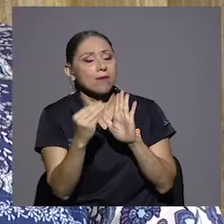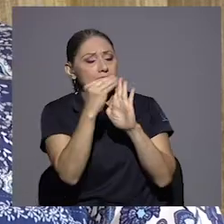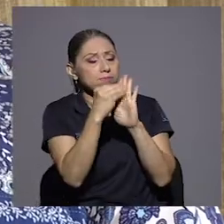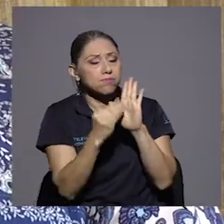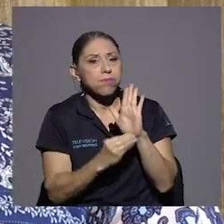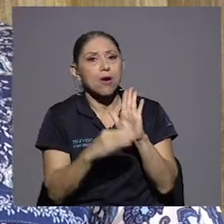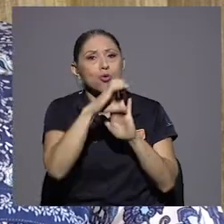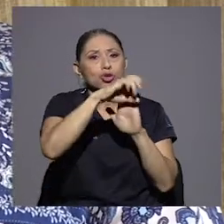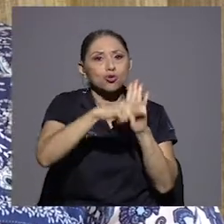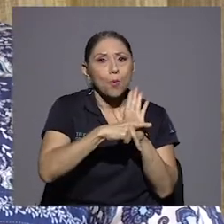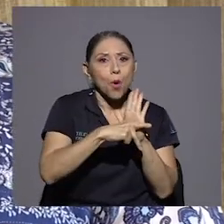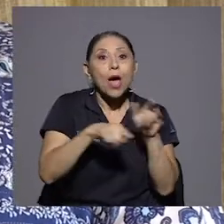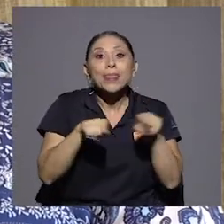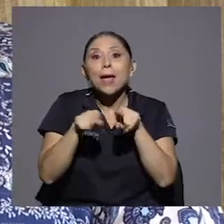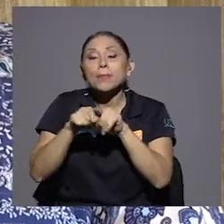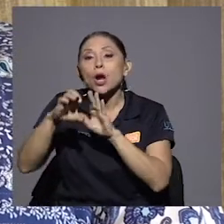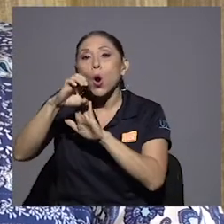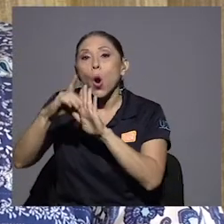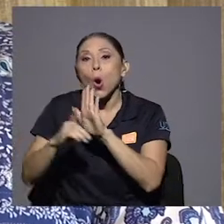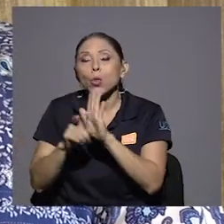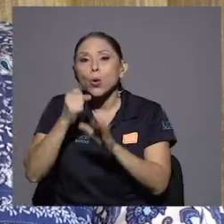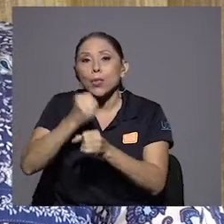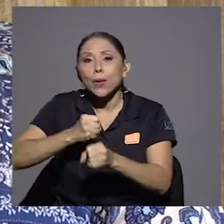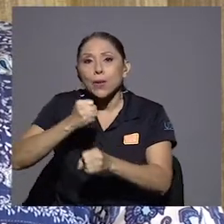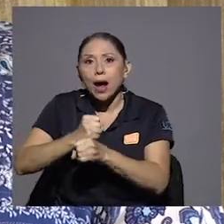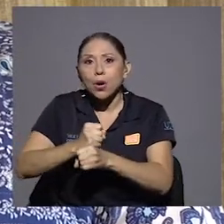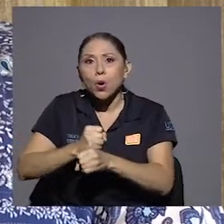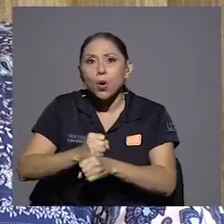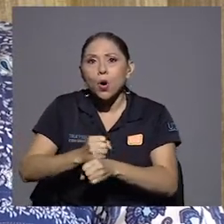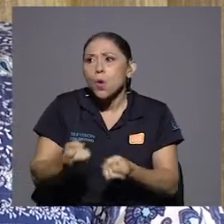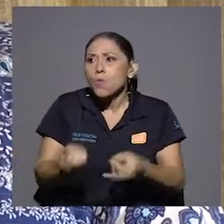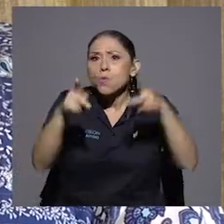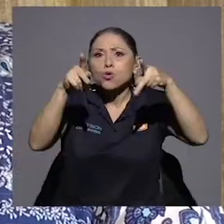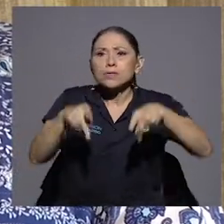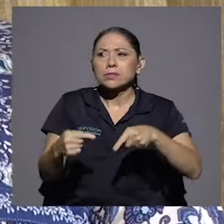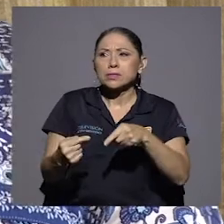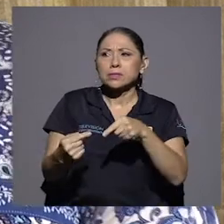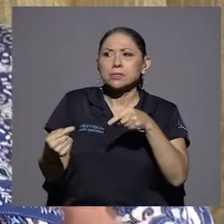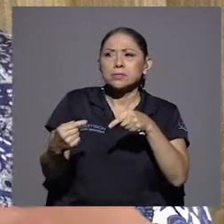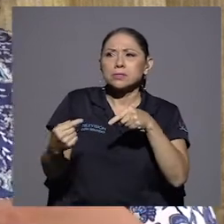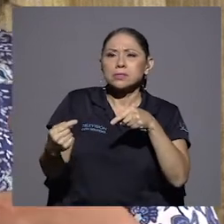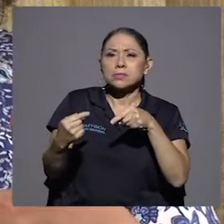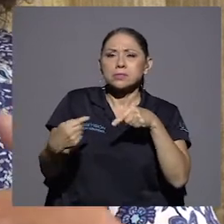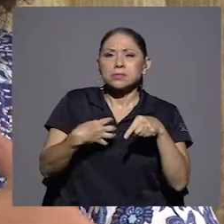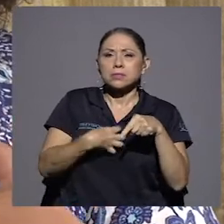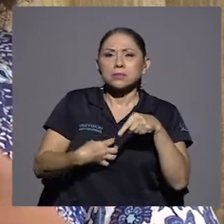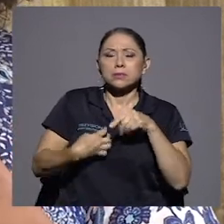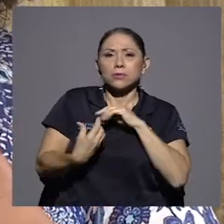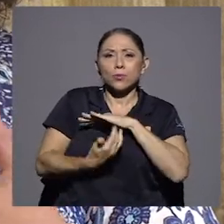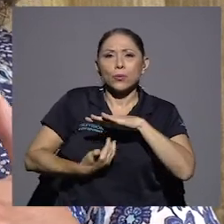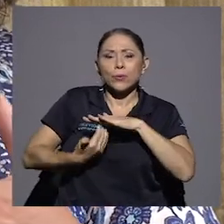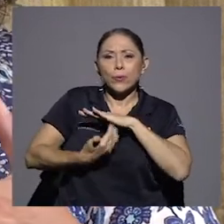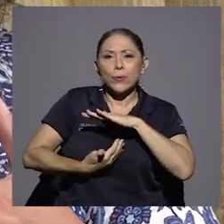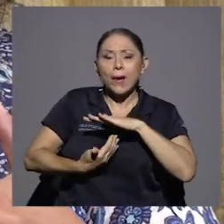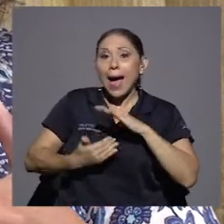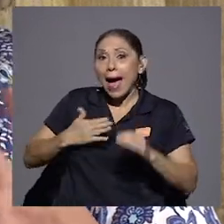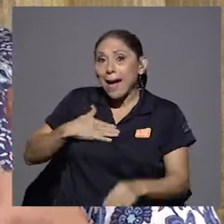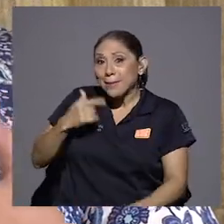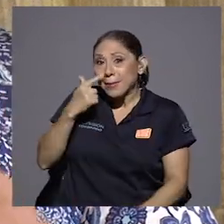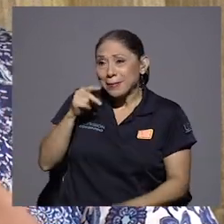Código de Trabajo. Eso generó mucha oposición. Mucha oposición. Papá se le consideró